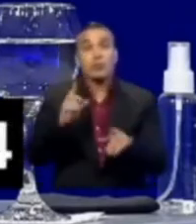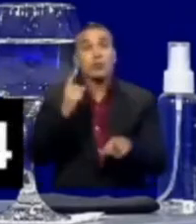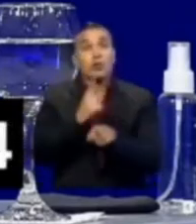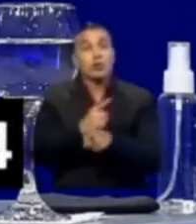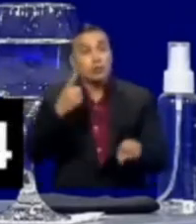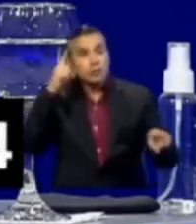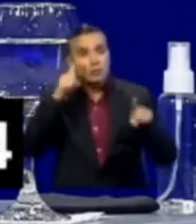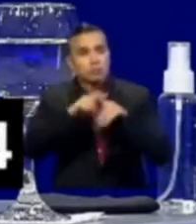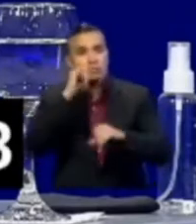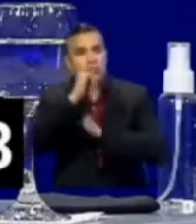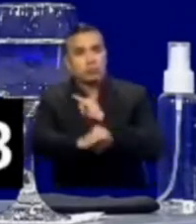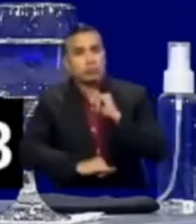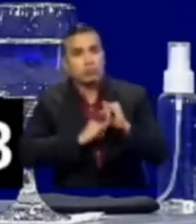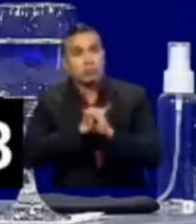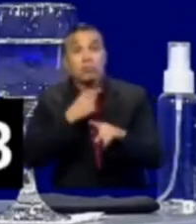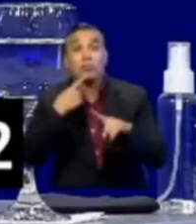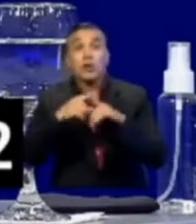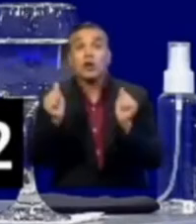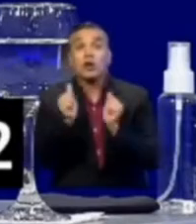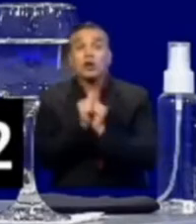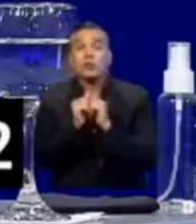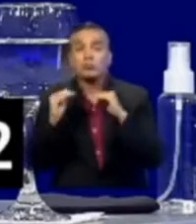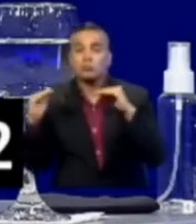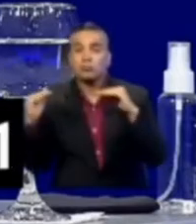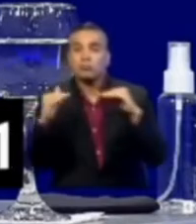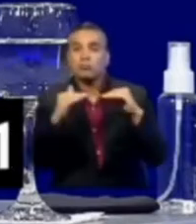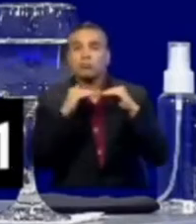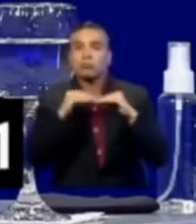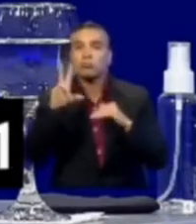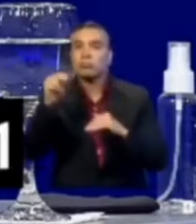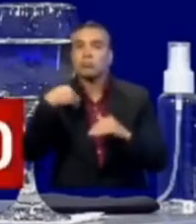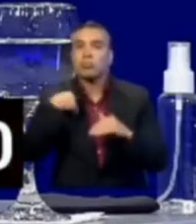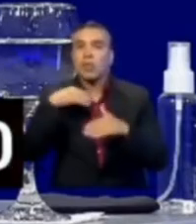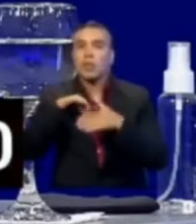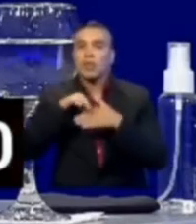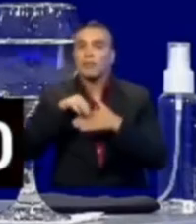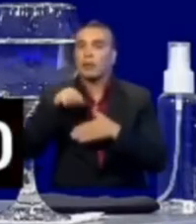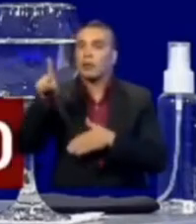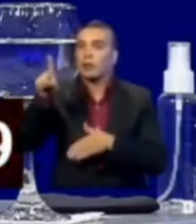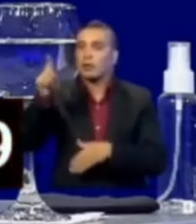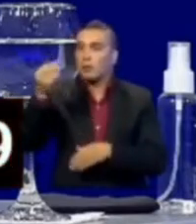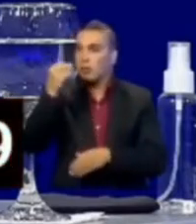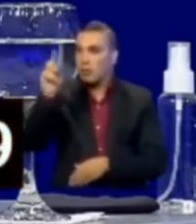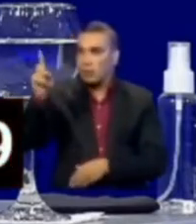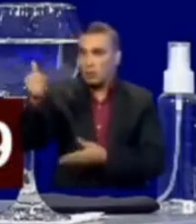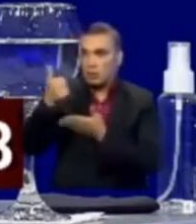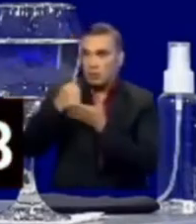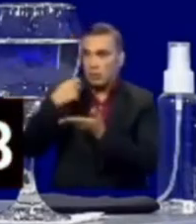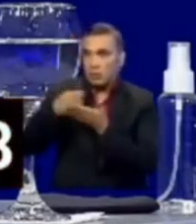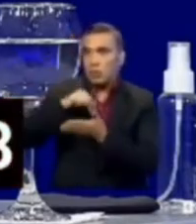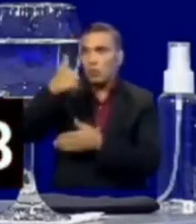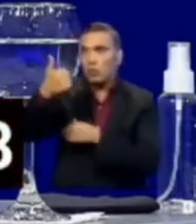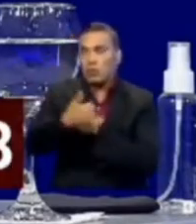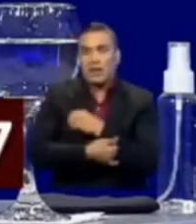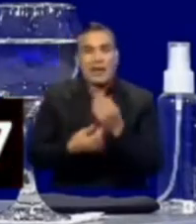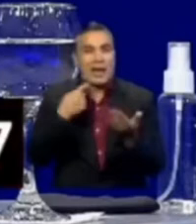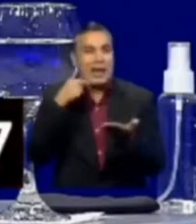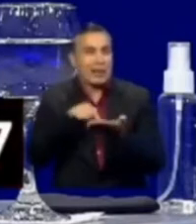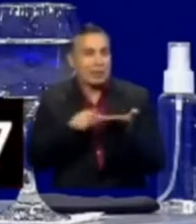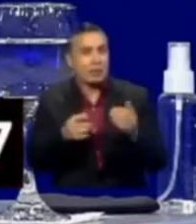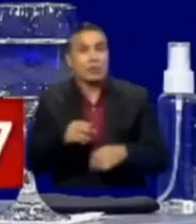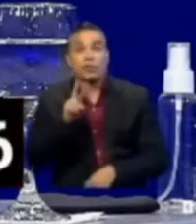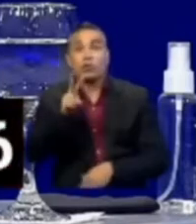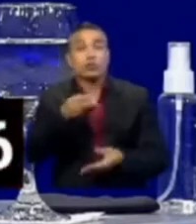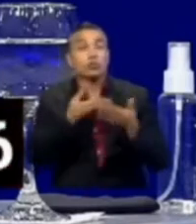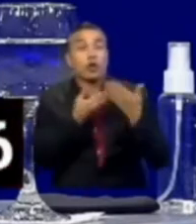acuerdos internacionales, pero con equidad, para no tener que depender de alimentos importados, por ejemplo. Aquí